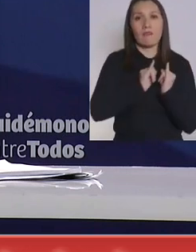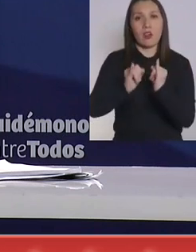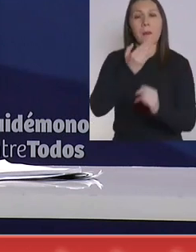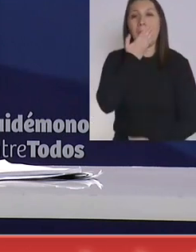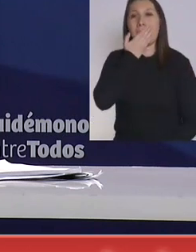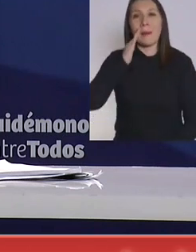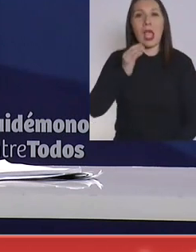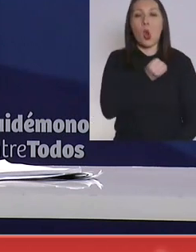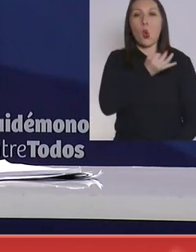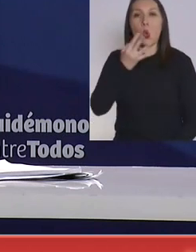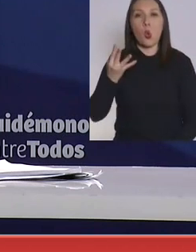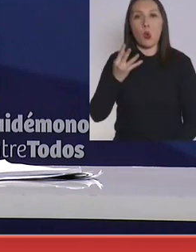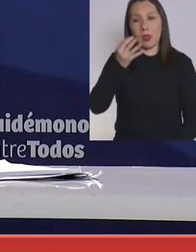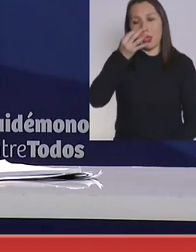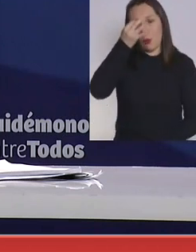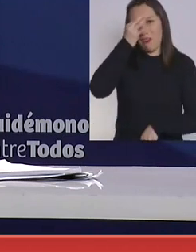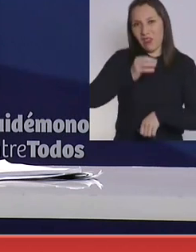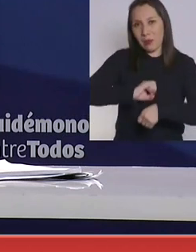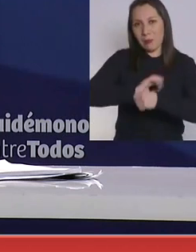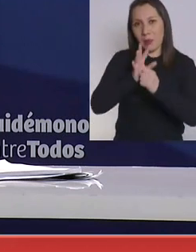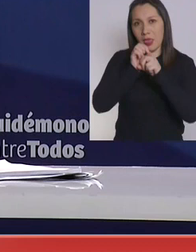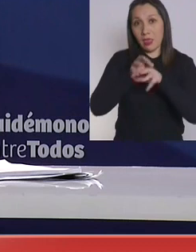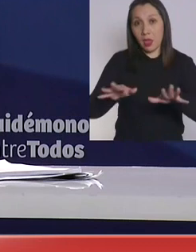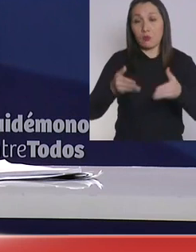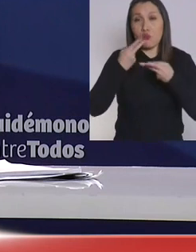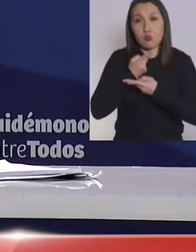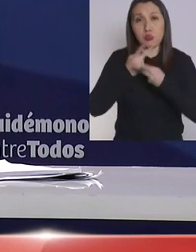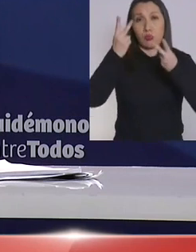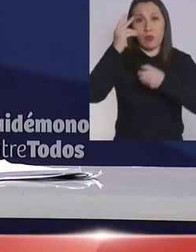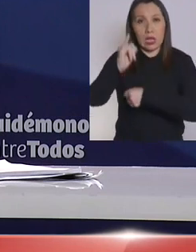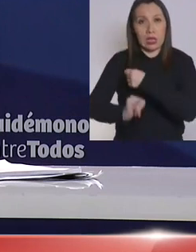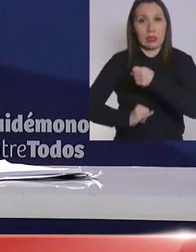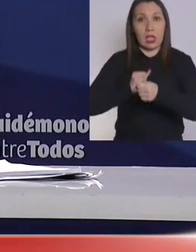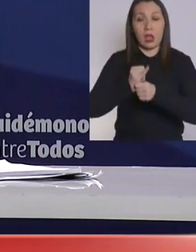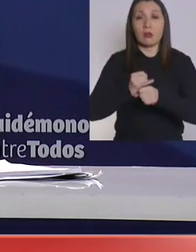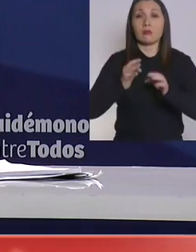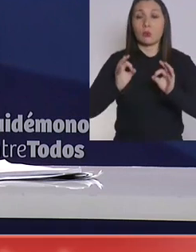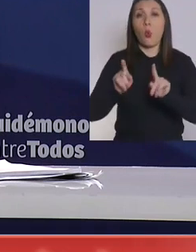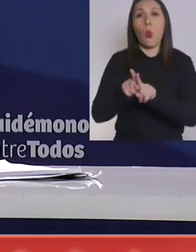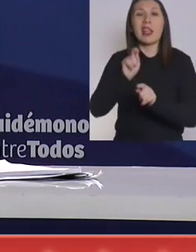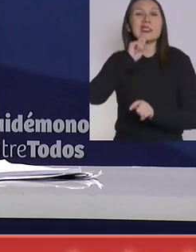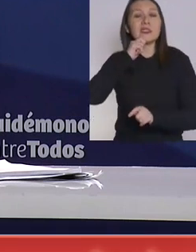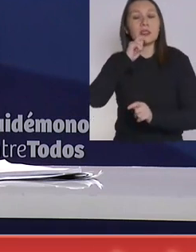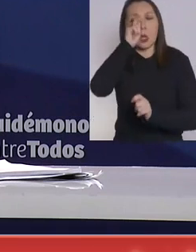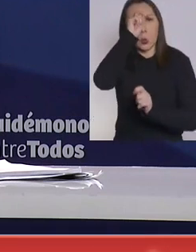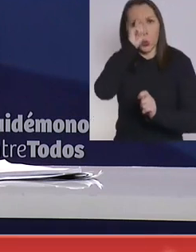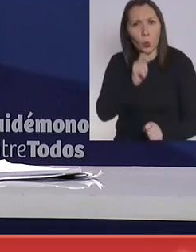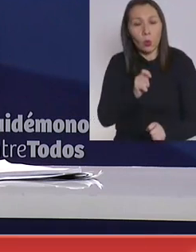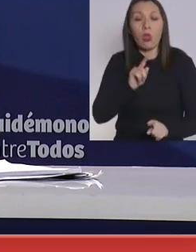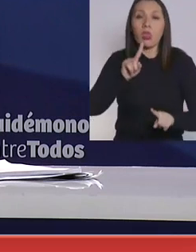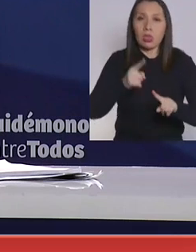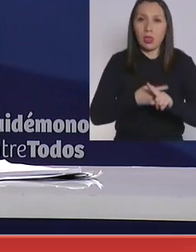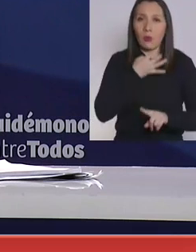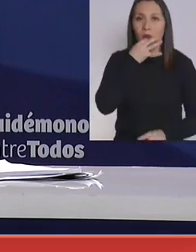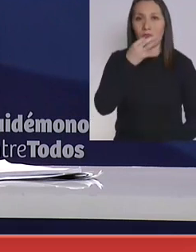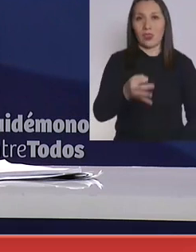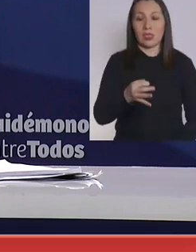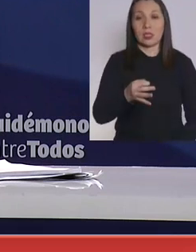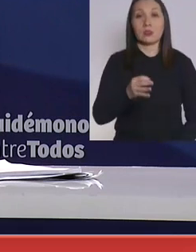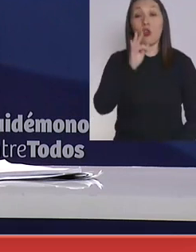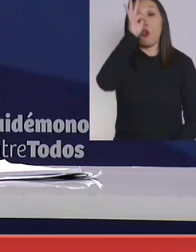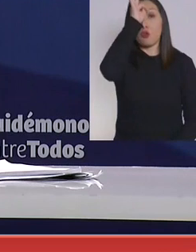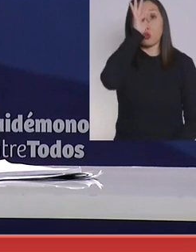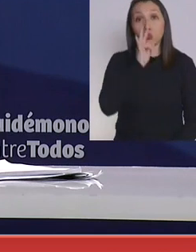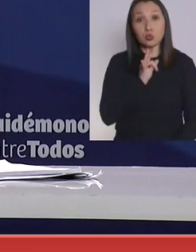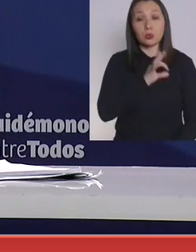mejor las cifras de la pandemia y eso ha sido publicado internacionalmente, es un reconocimiento, lo digo una vez más, a los